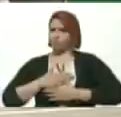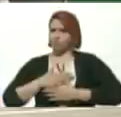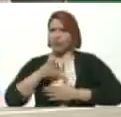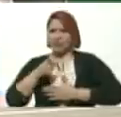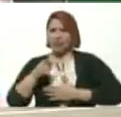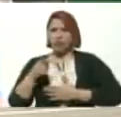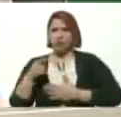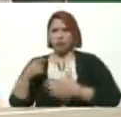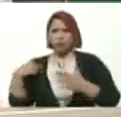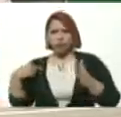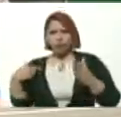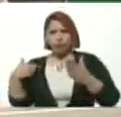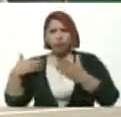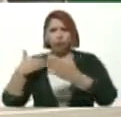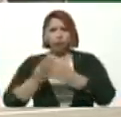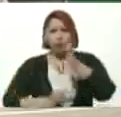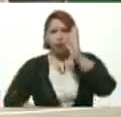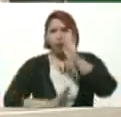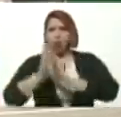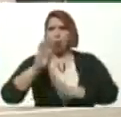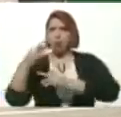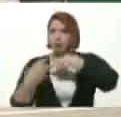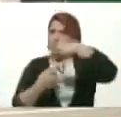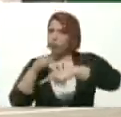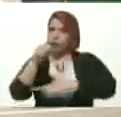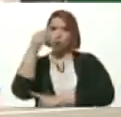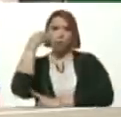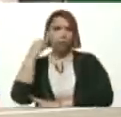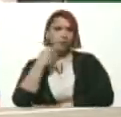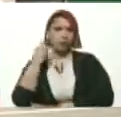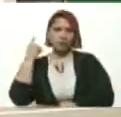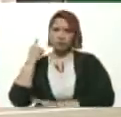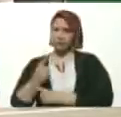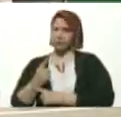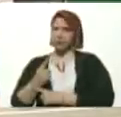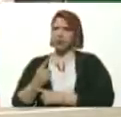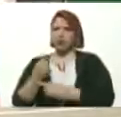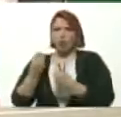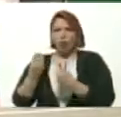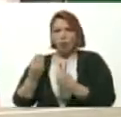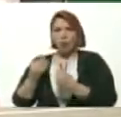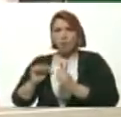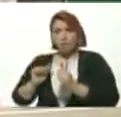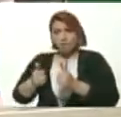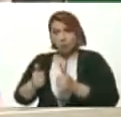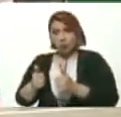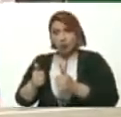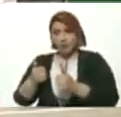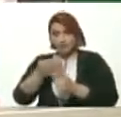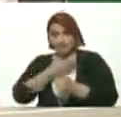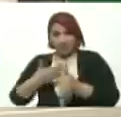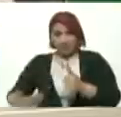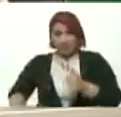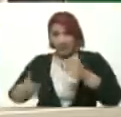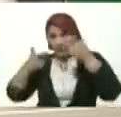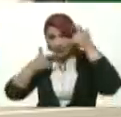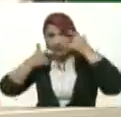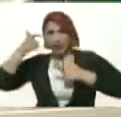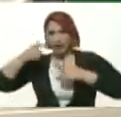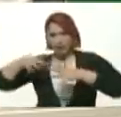La que ha venido Desarrollando La revolución Bolivariana Desde Que el presidente Chávez